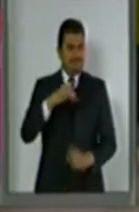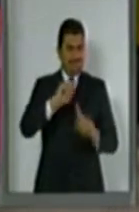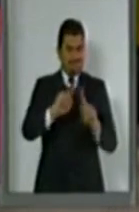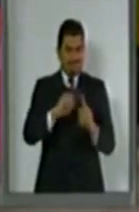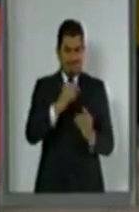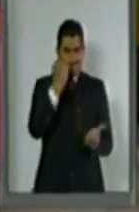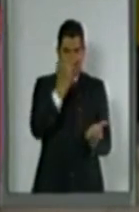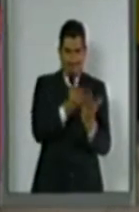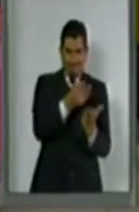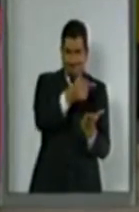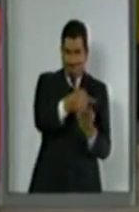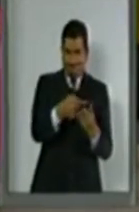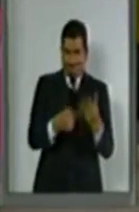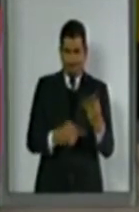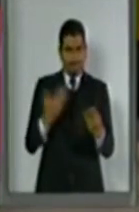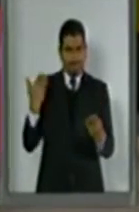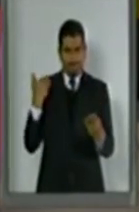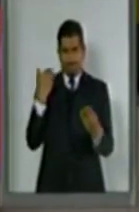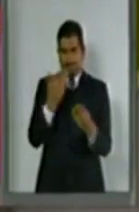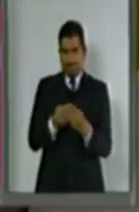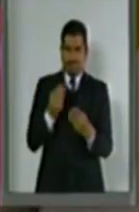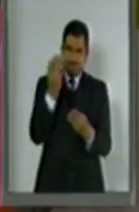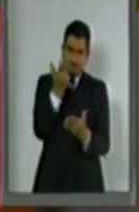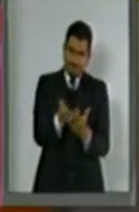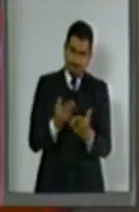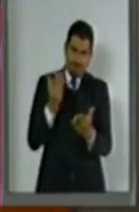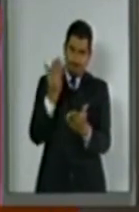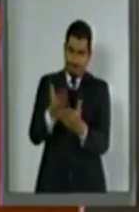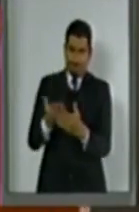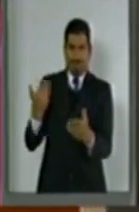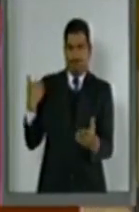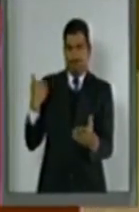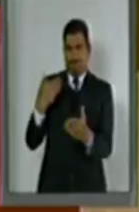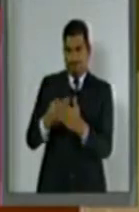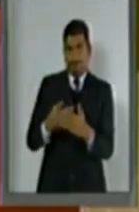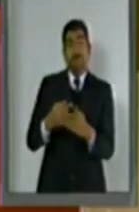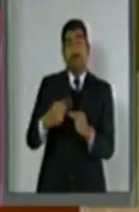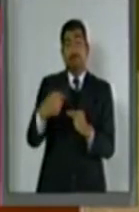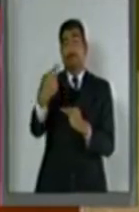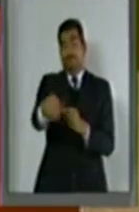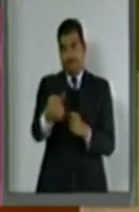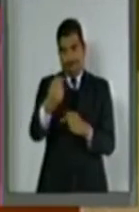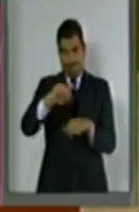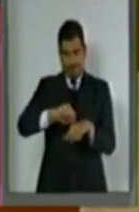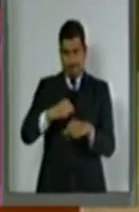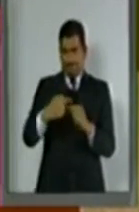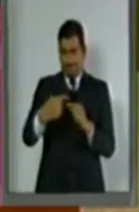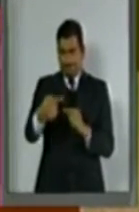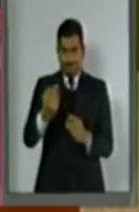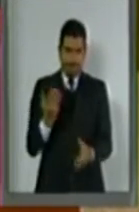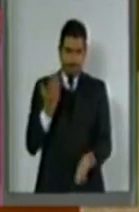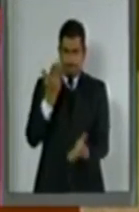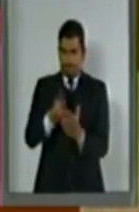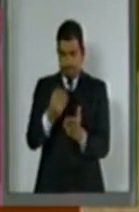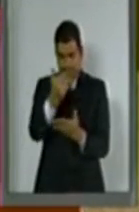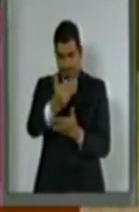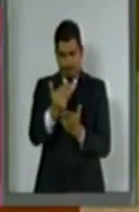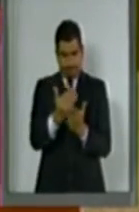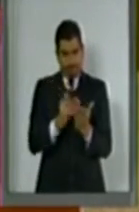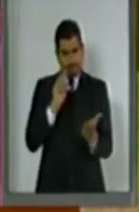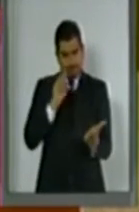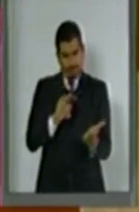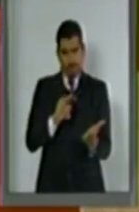presentando en las últimas semanas y otras más que vendrán en las siguientes, porque estoy